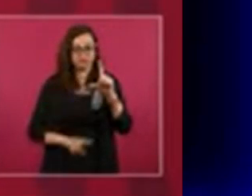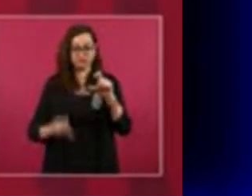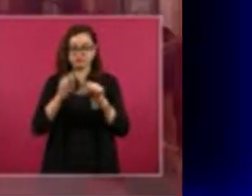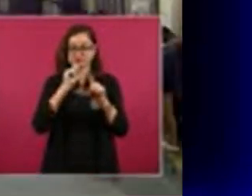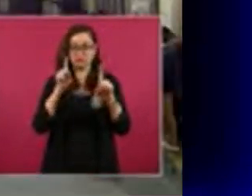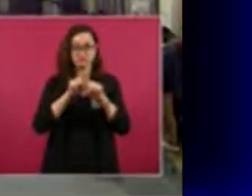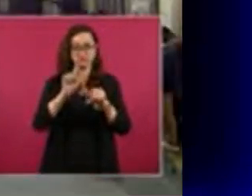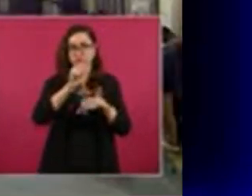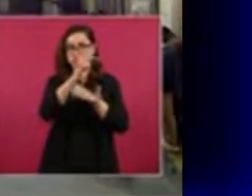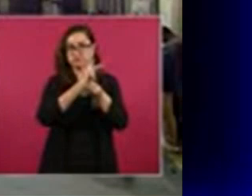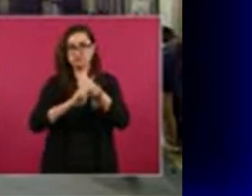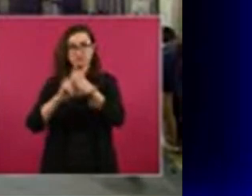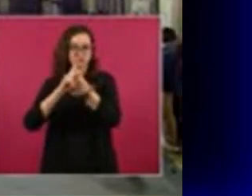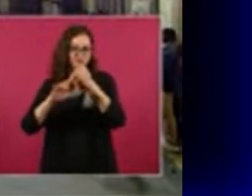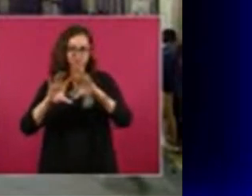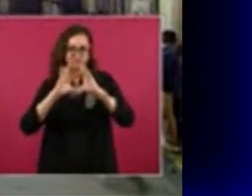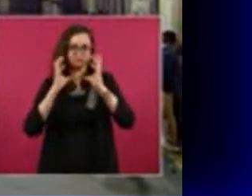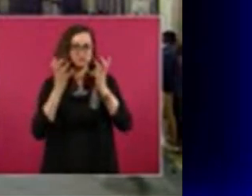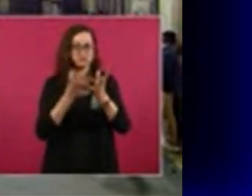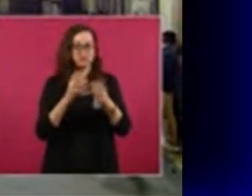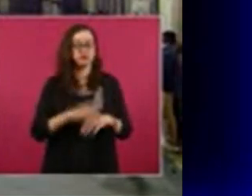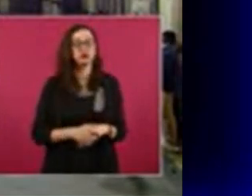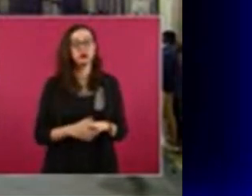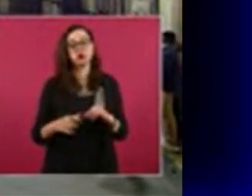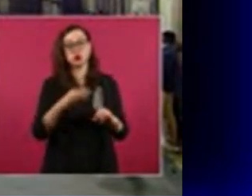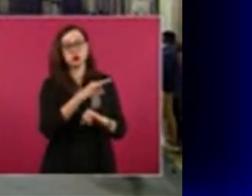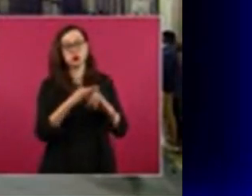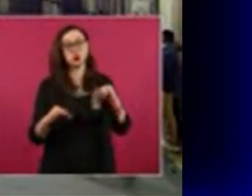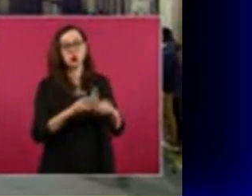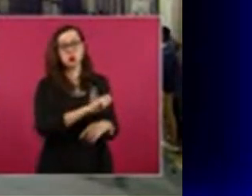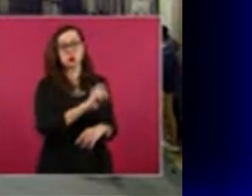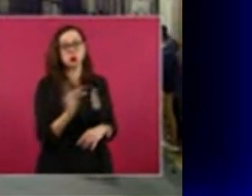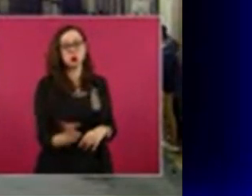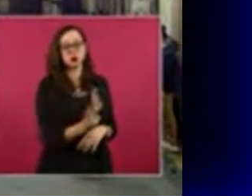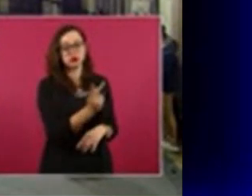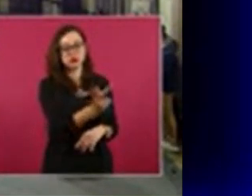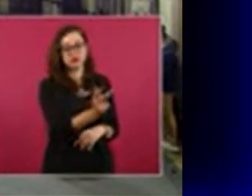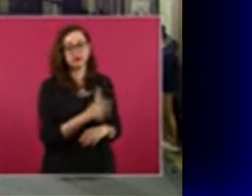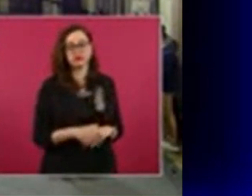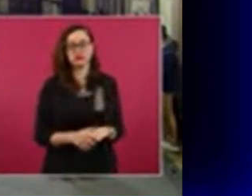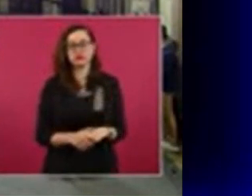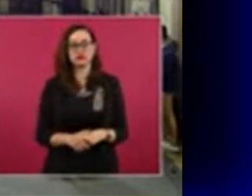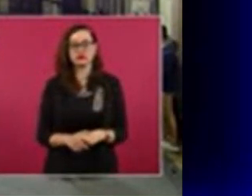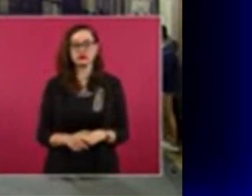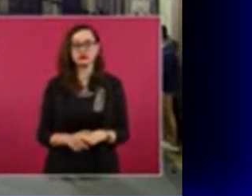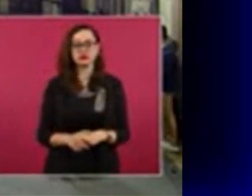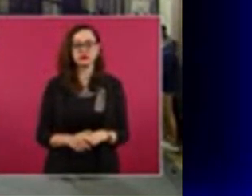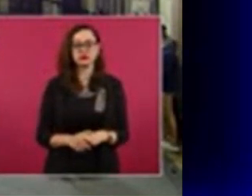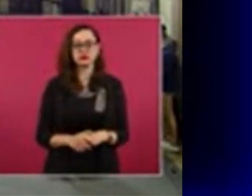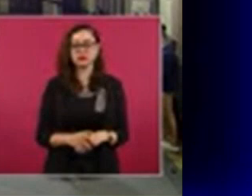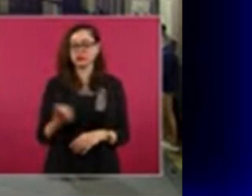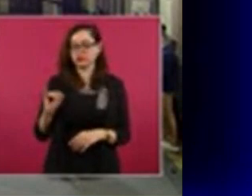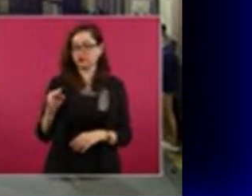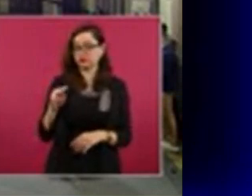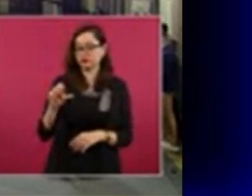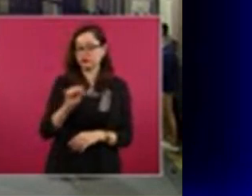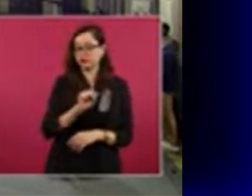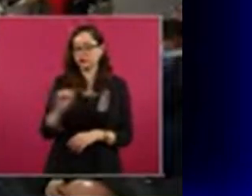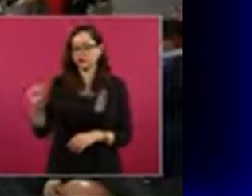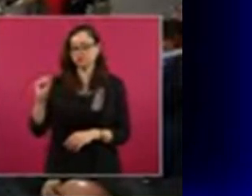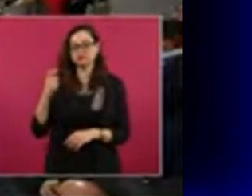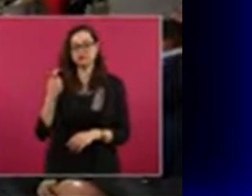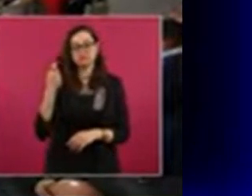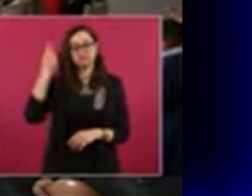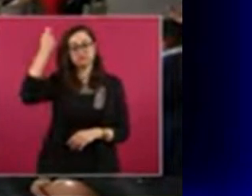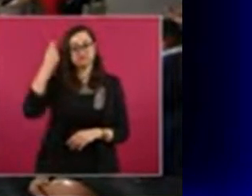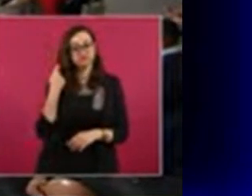Y ya por último, presidente, la última vez que pregunté aquí fue sobre el caso de los jubilados del IMSS, que precisamente